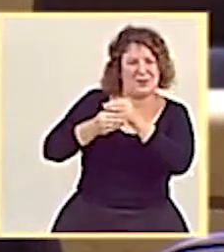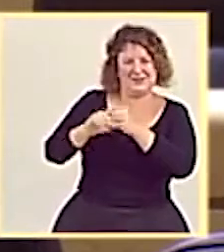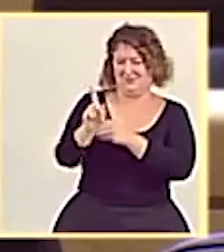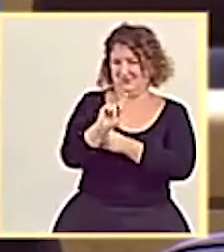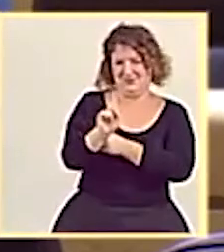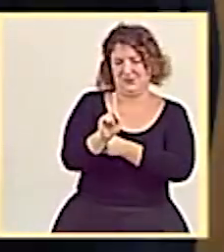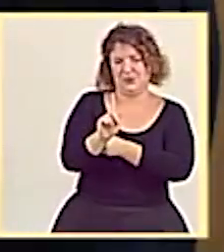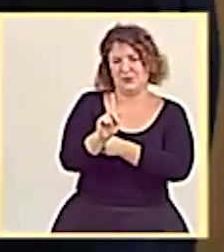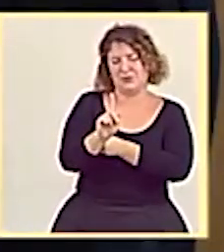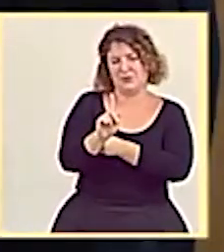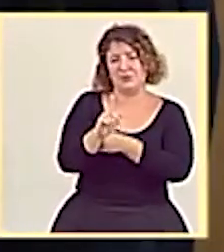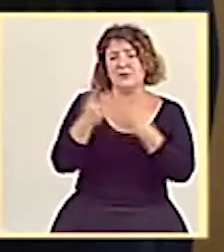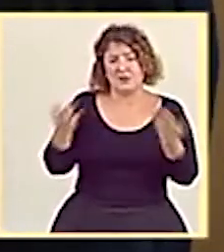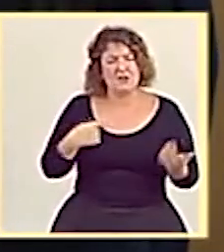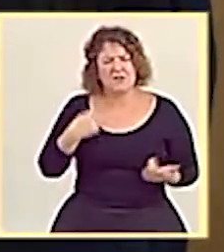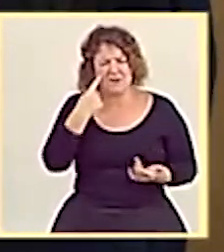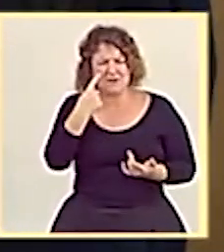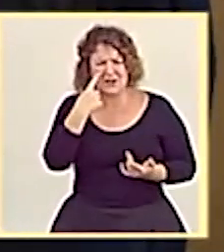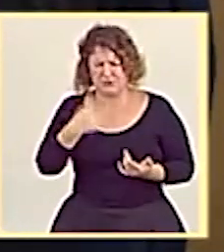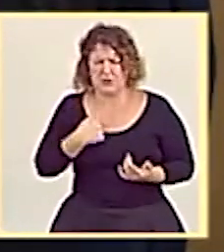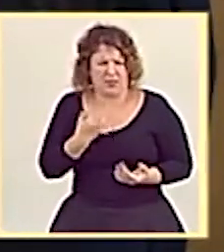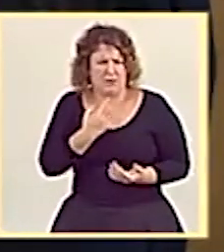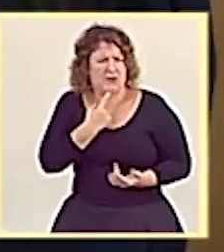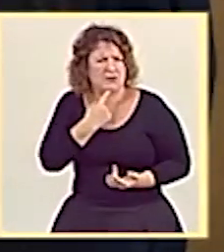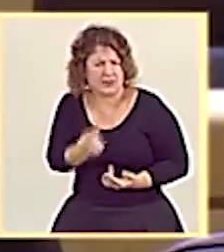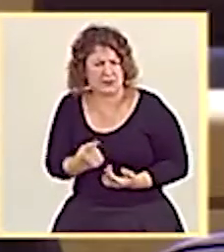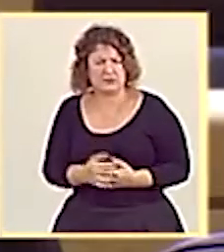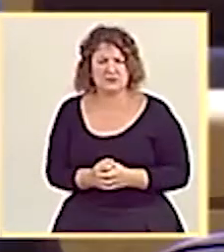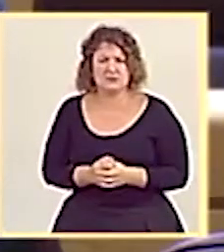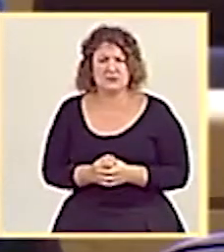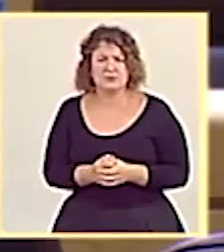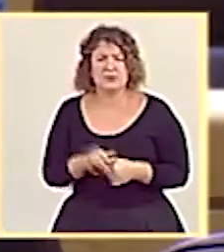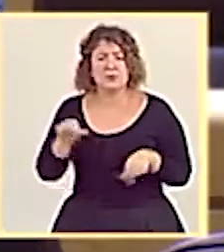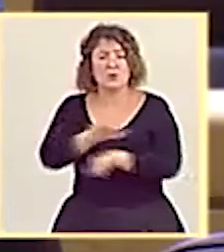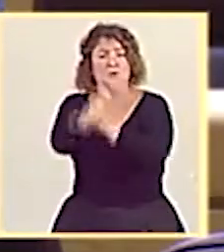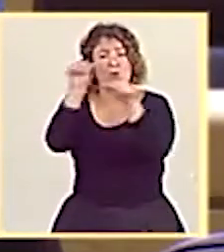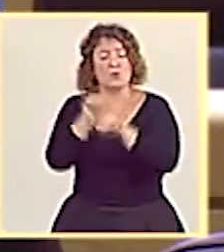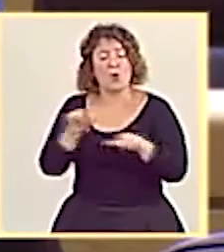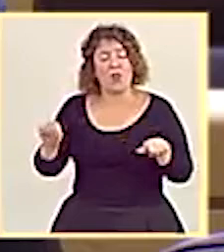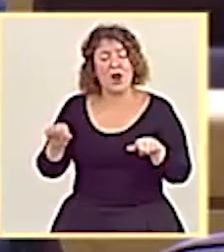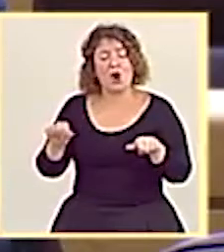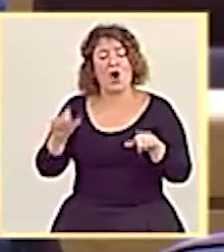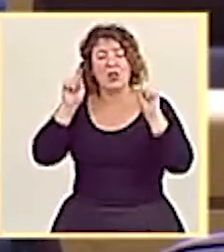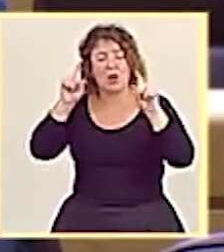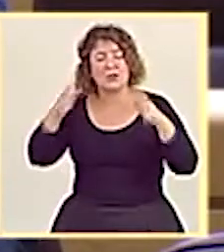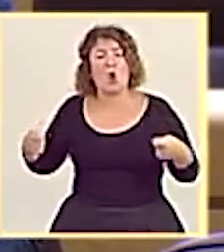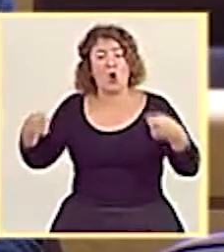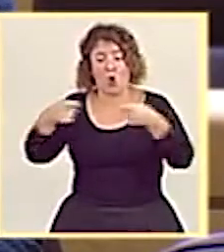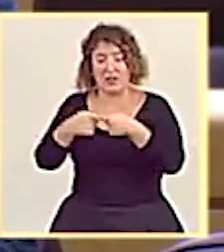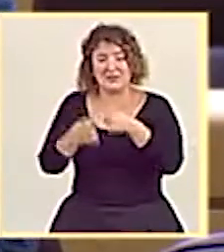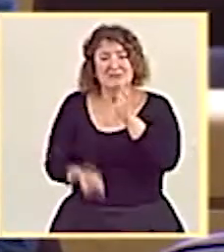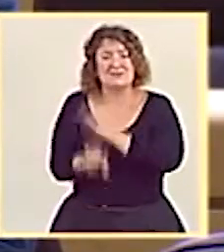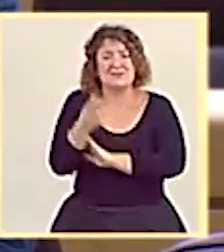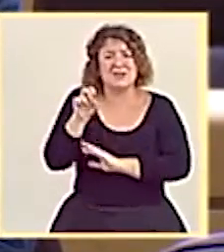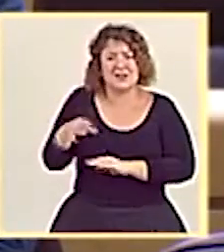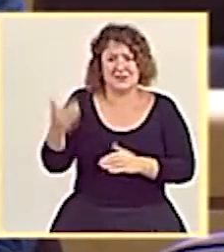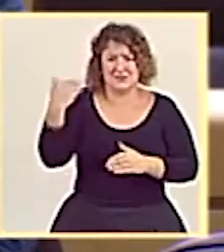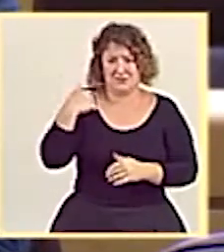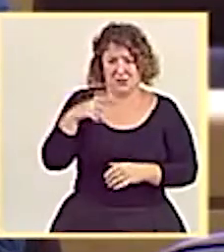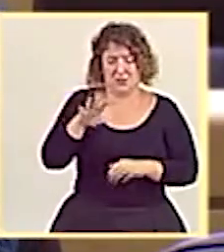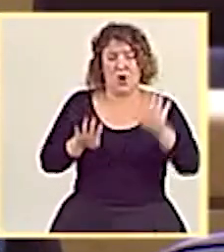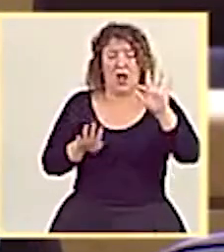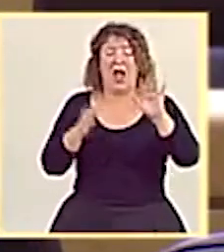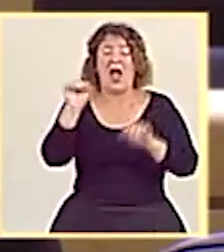español. Fíjese, señora ministra, se lo tengo que decir. Ese modelo, el modelo educativo concertado, lo pusieron en marcha ustedes en el año